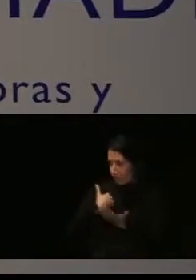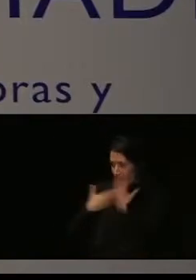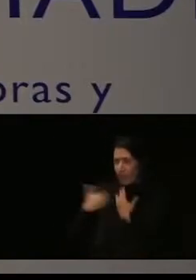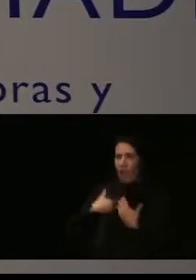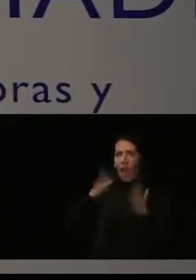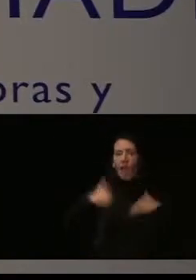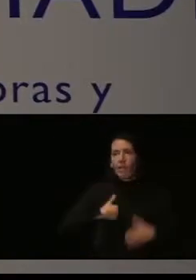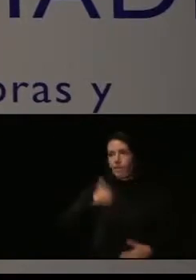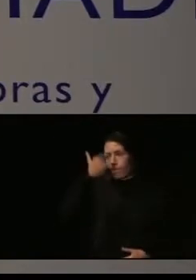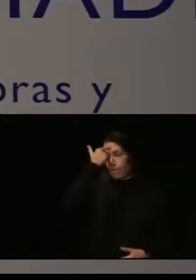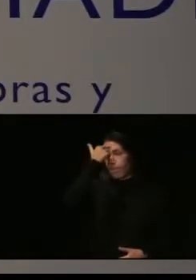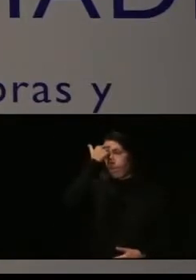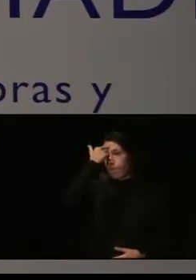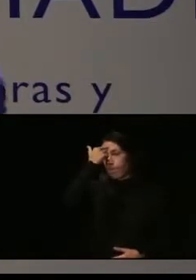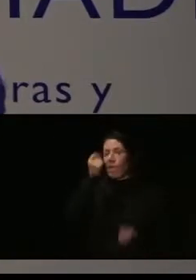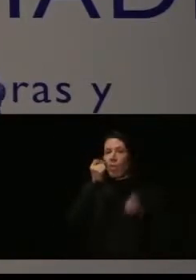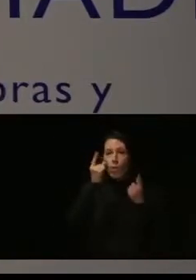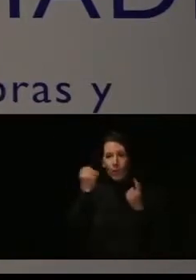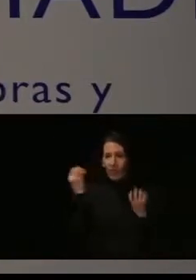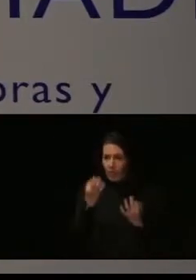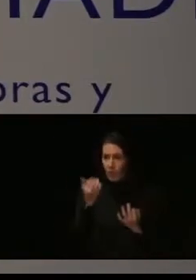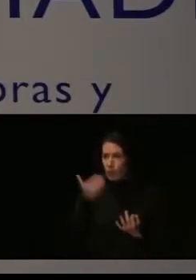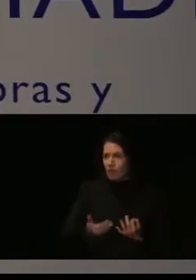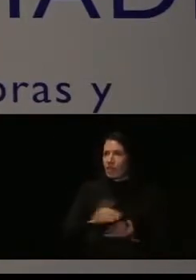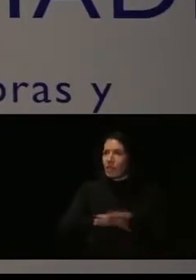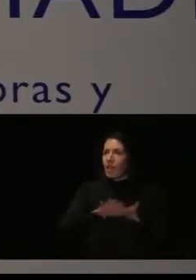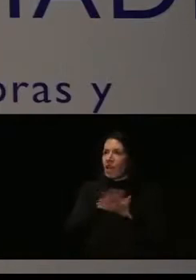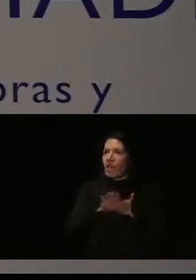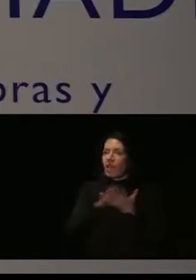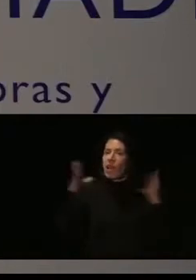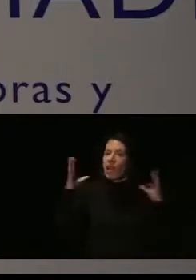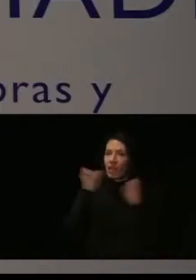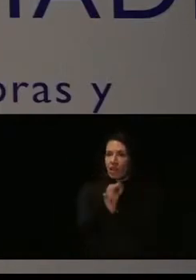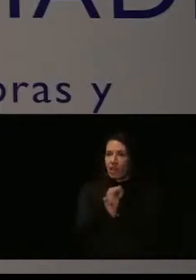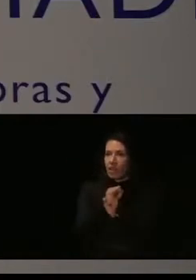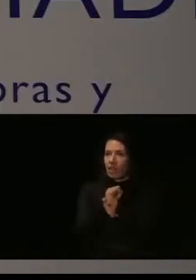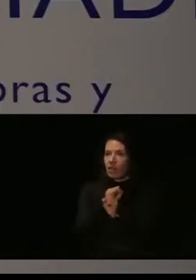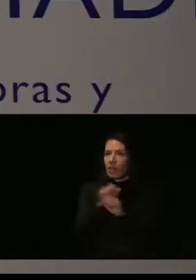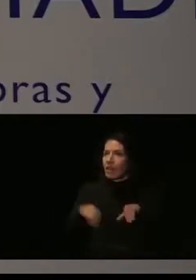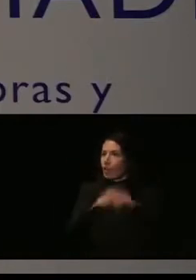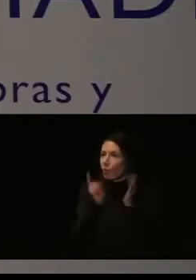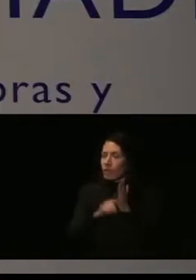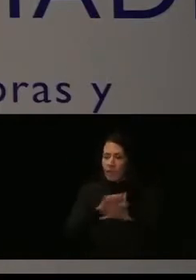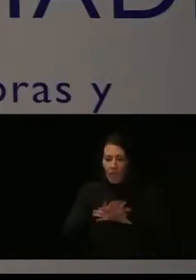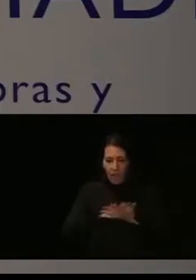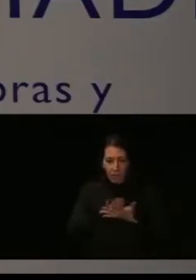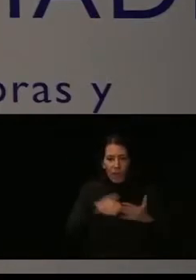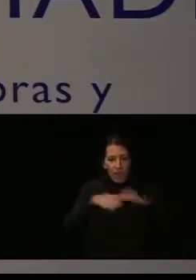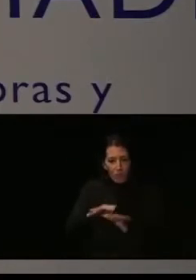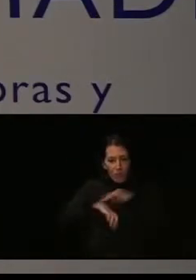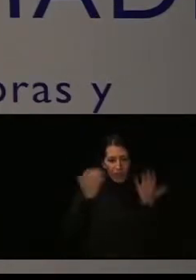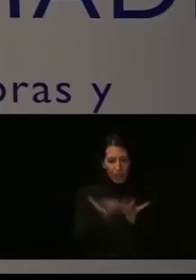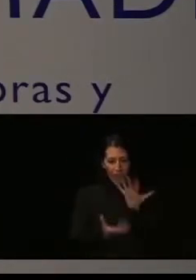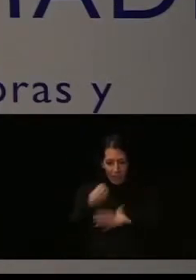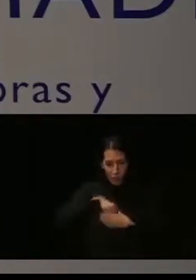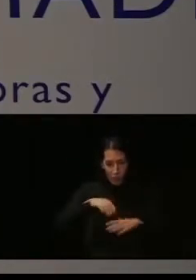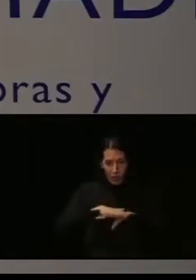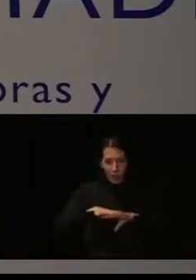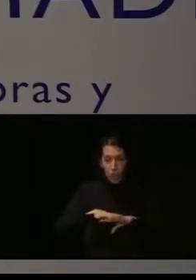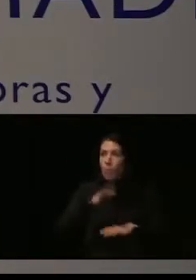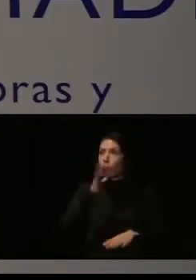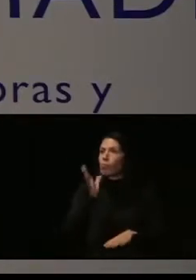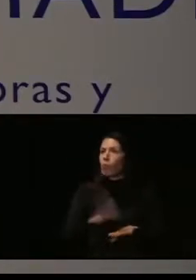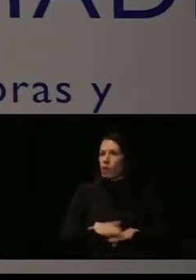vimos que era importante hablar del enfoque integral que trabajamos en materia de accesibilidad universal en la red. ¿Y esto por qué?